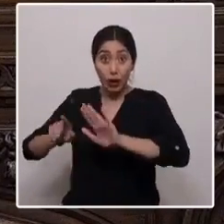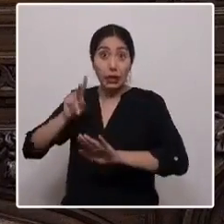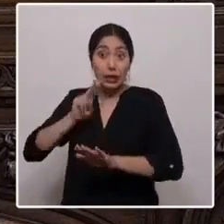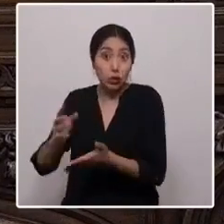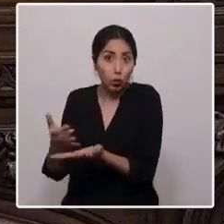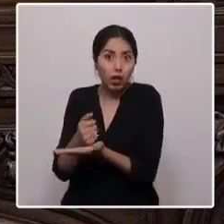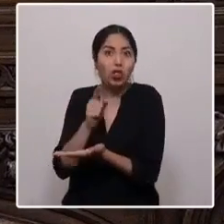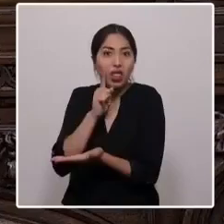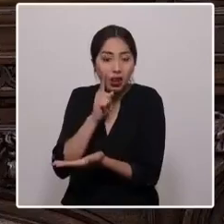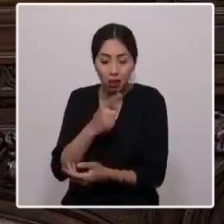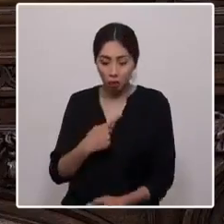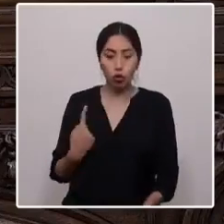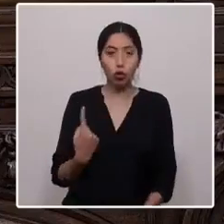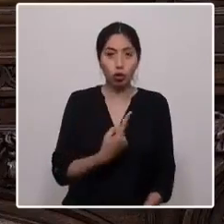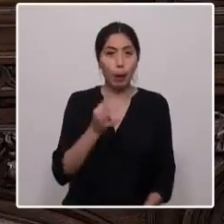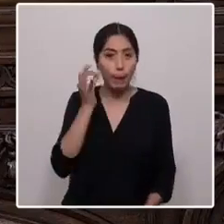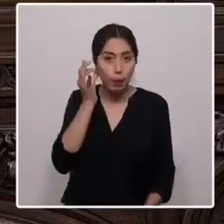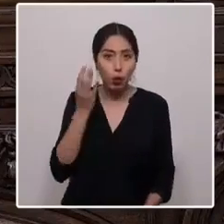nosotras las mujeres.